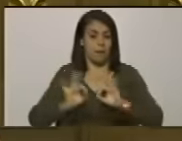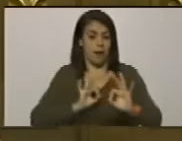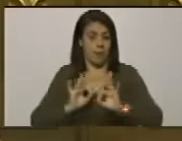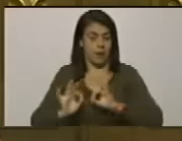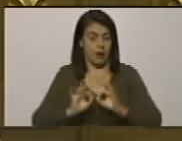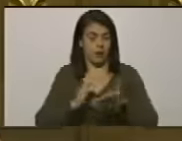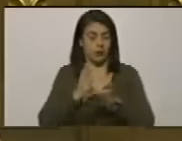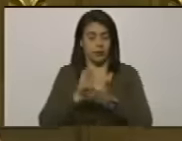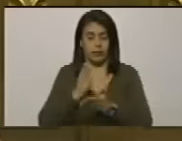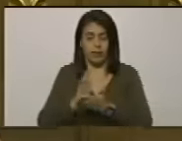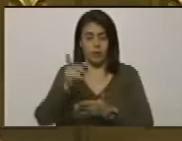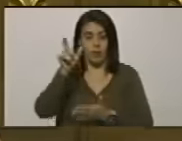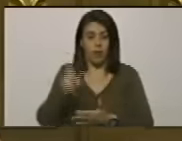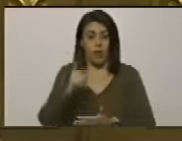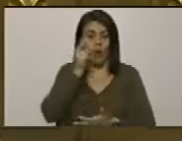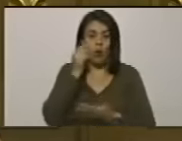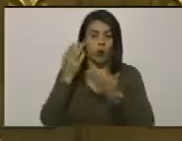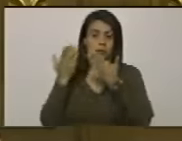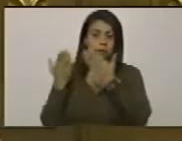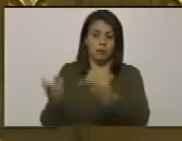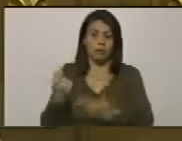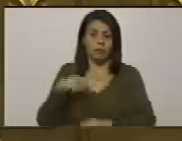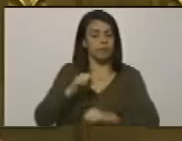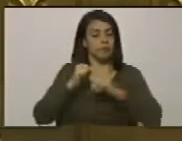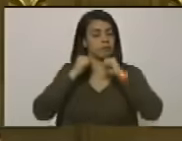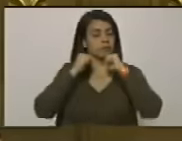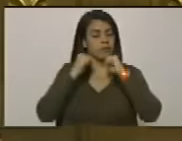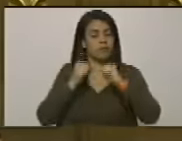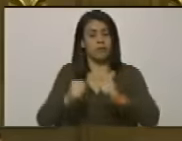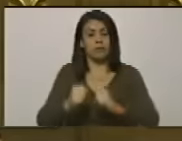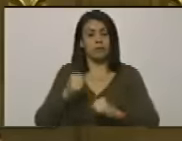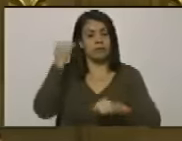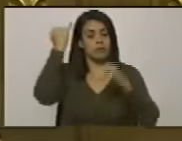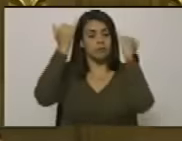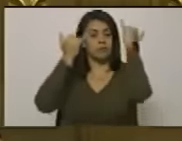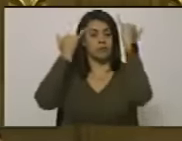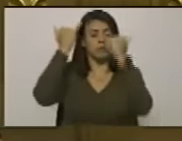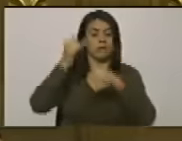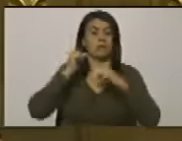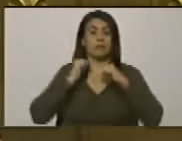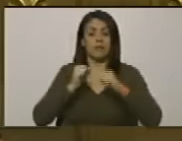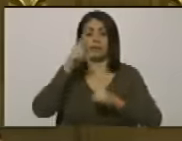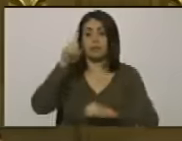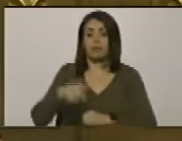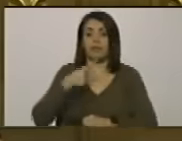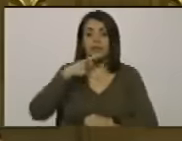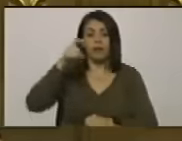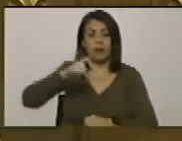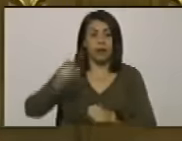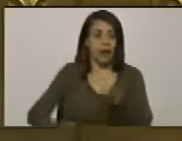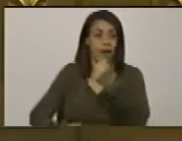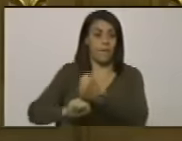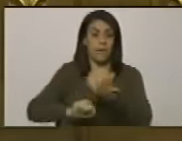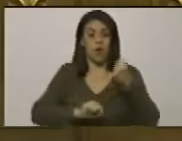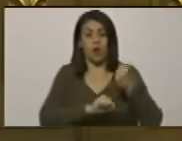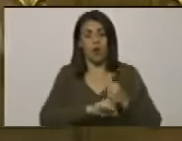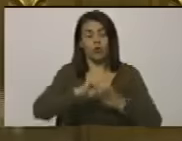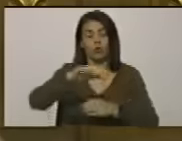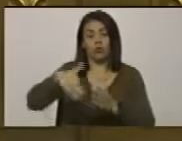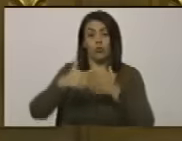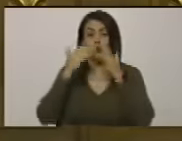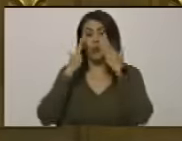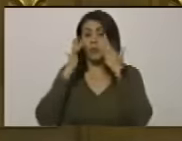un hombre así como tenía su firmeza y sus ideas también la necesidad y la solidaridad la